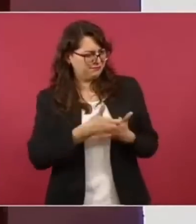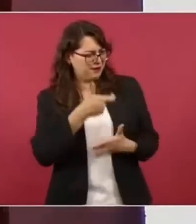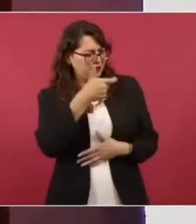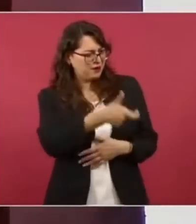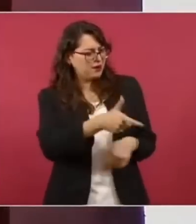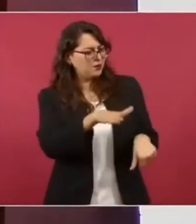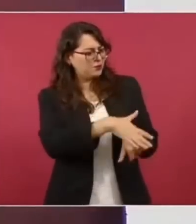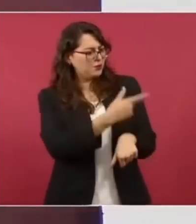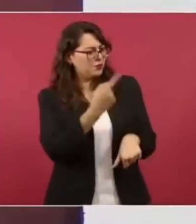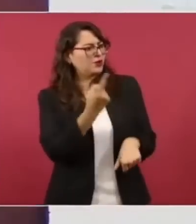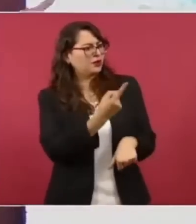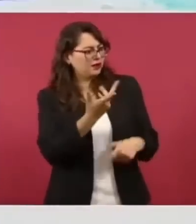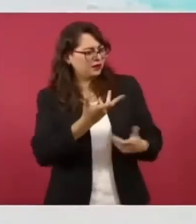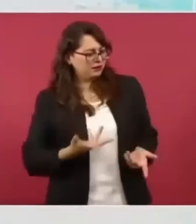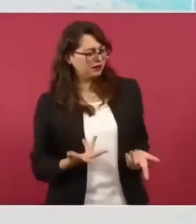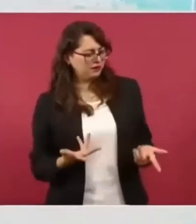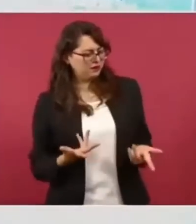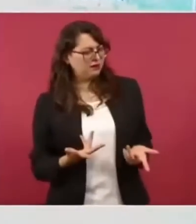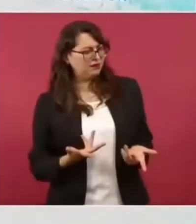sí pero ni siquiera